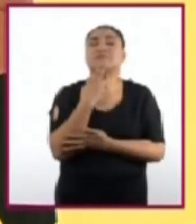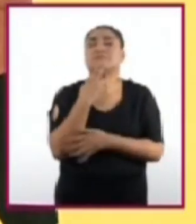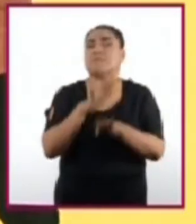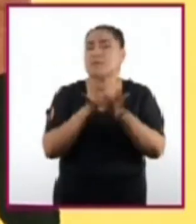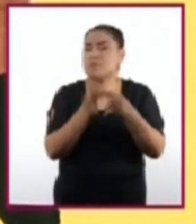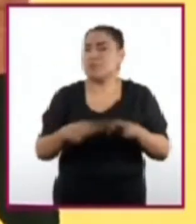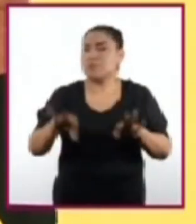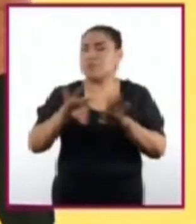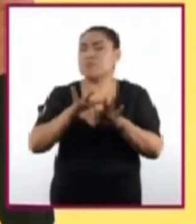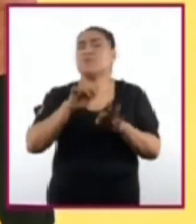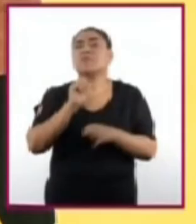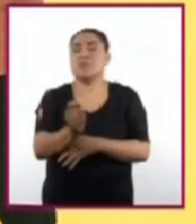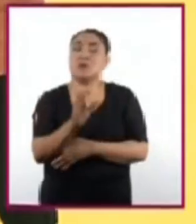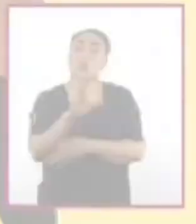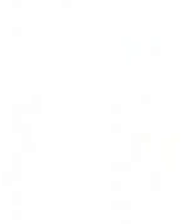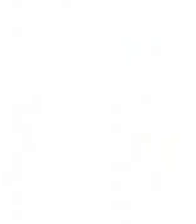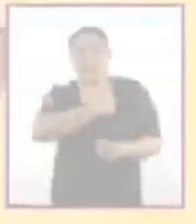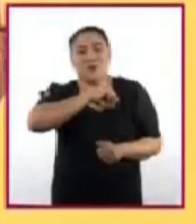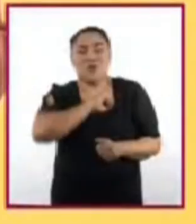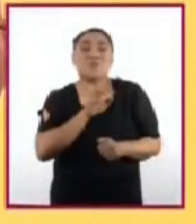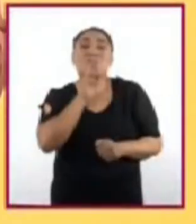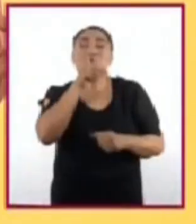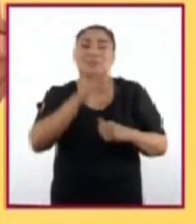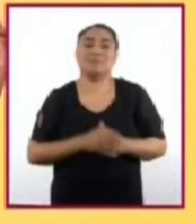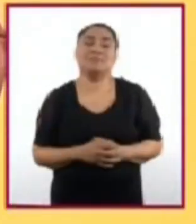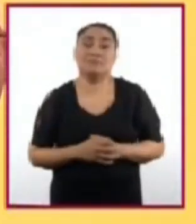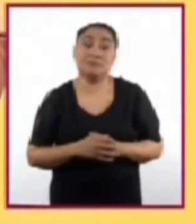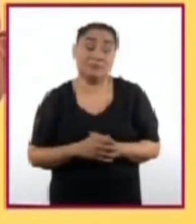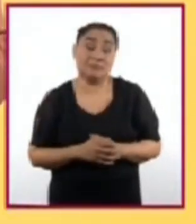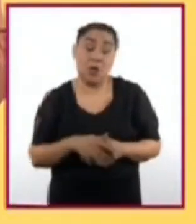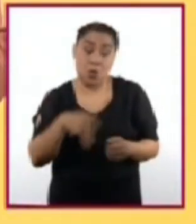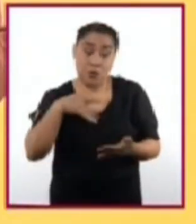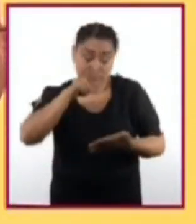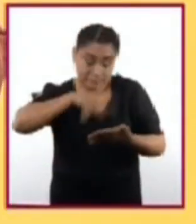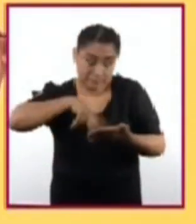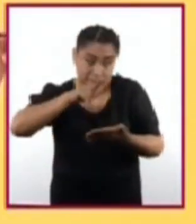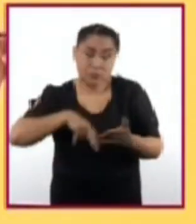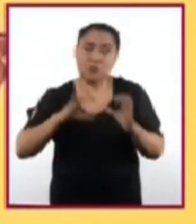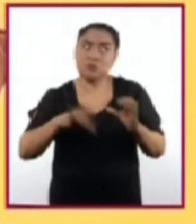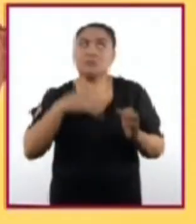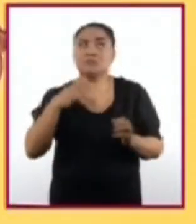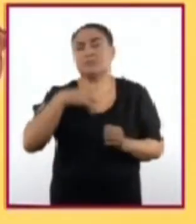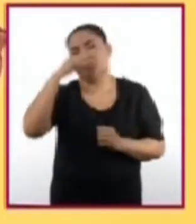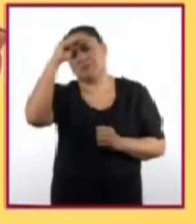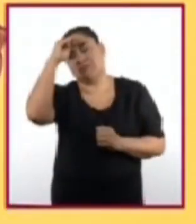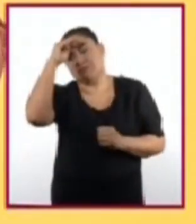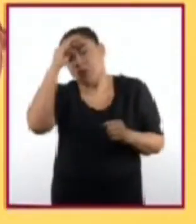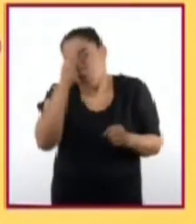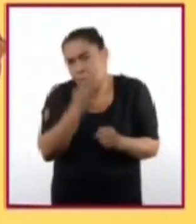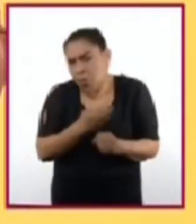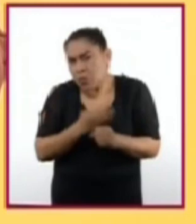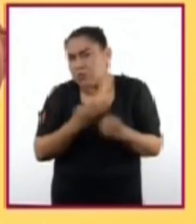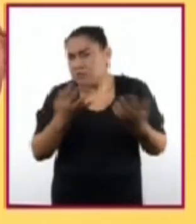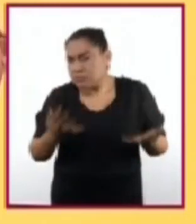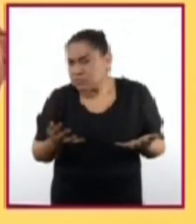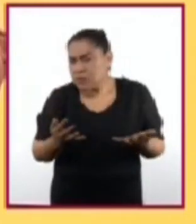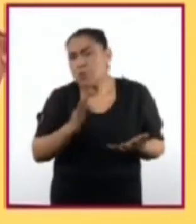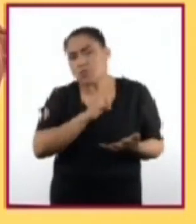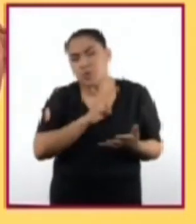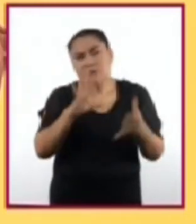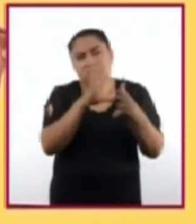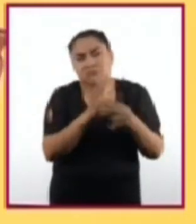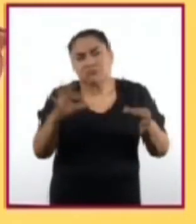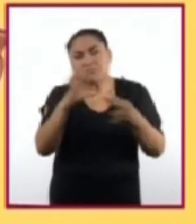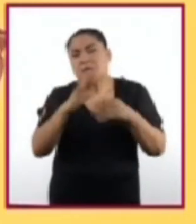como la acústica y la medicina. Valora tu avance en los estudios y reflexiona por el momento si podrías describir algunos